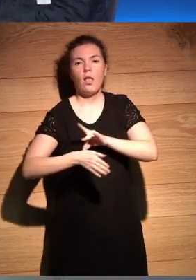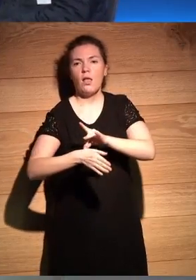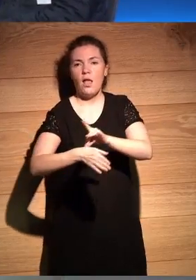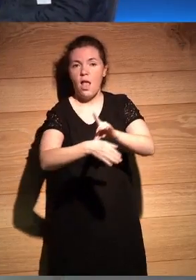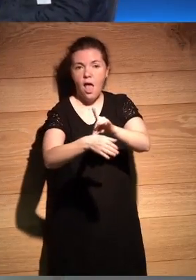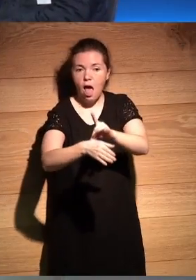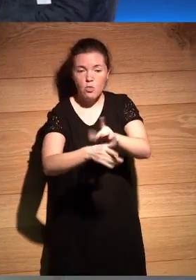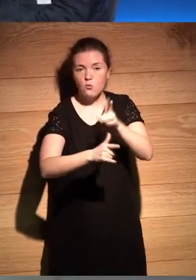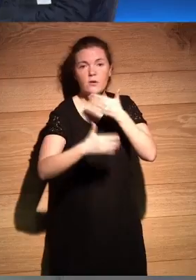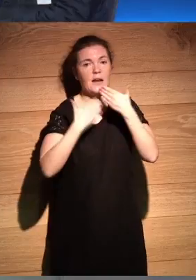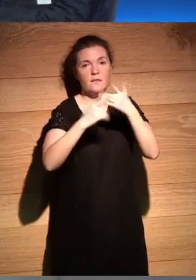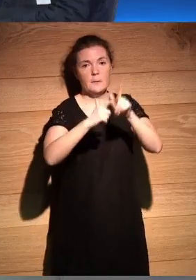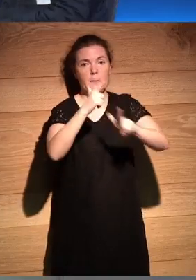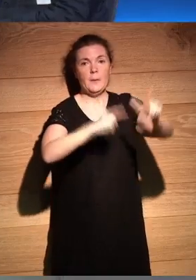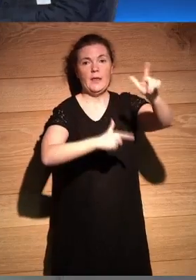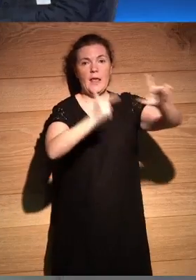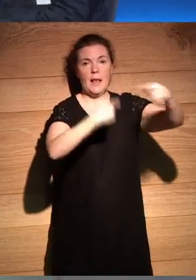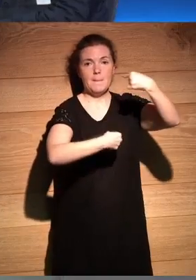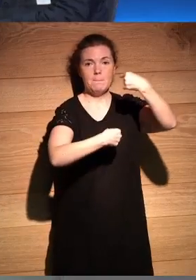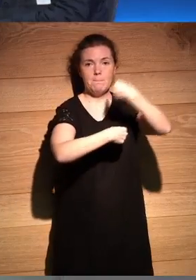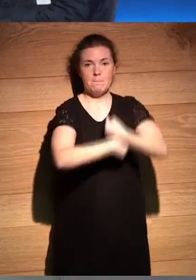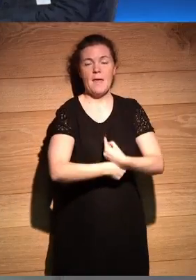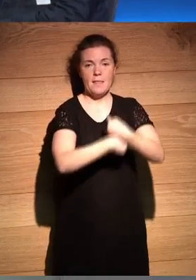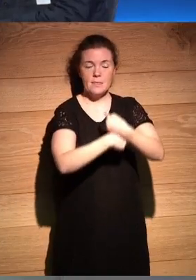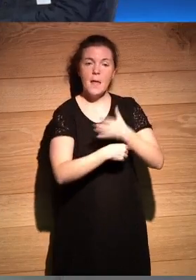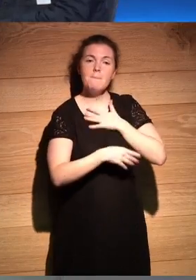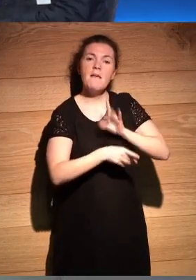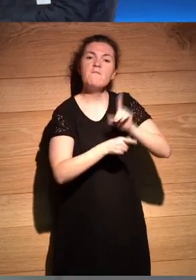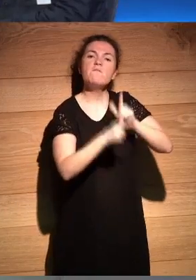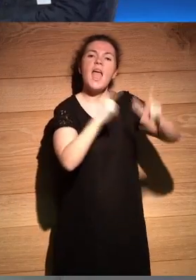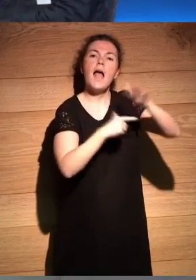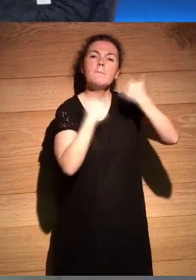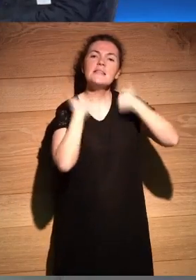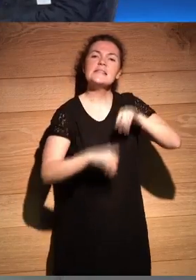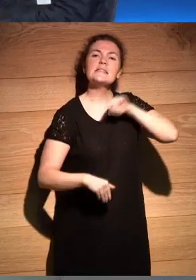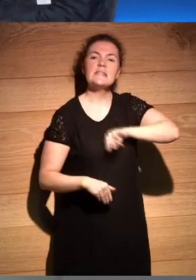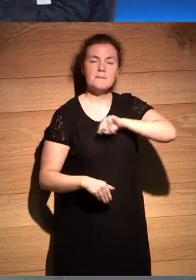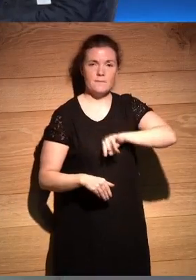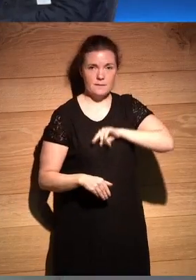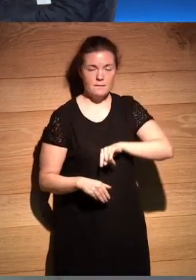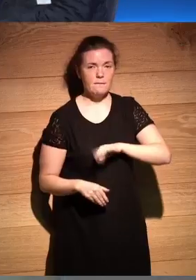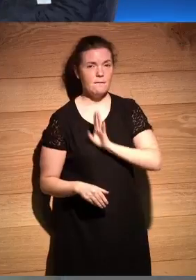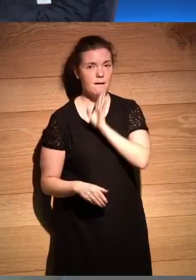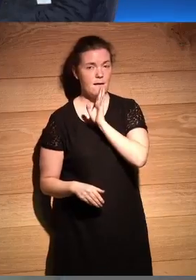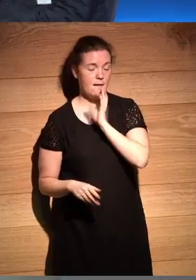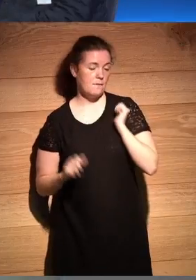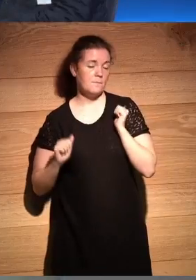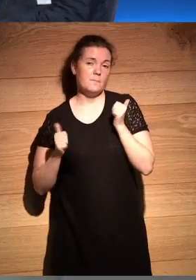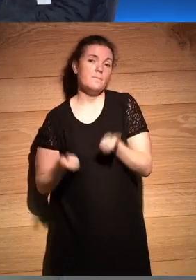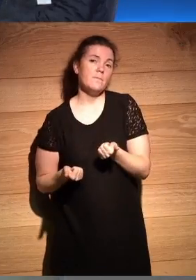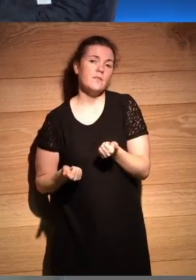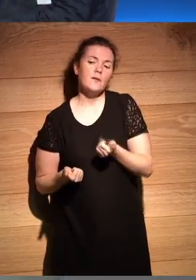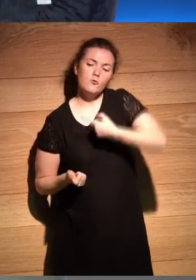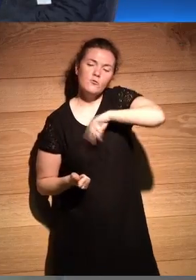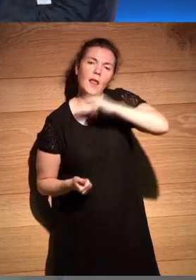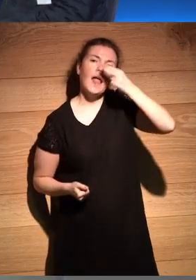el propio viaje mi propio viaje sentimental o sea ya lo decíamos al principio que nos